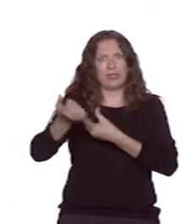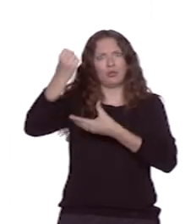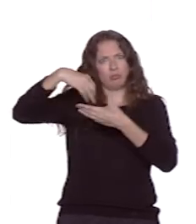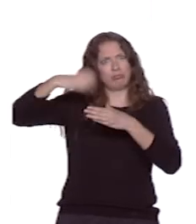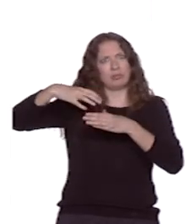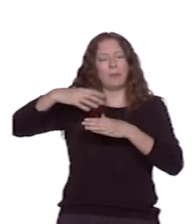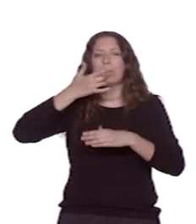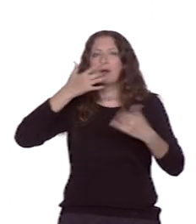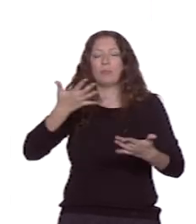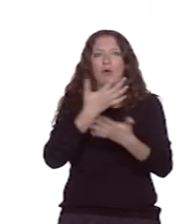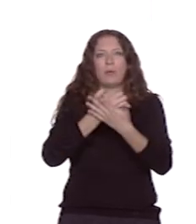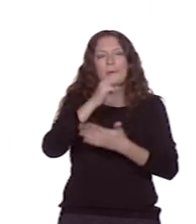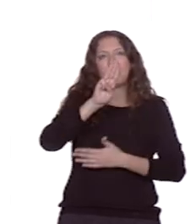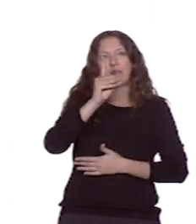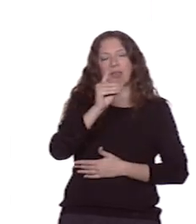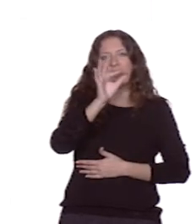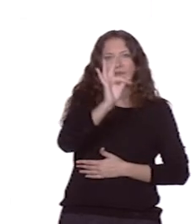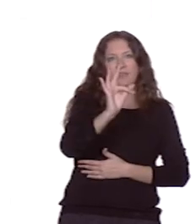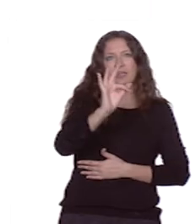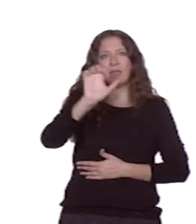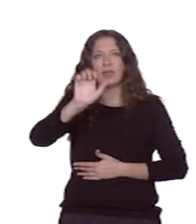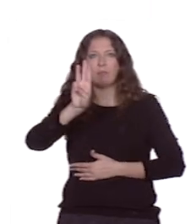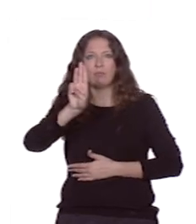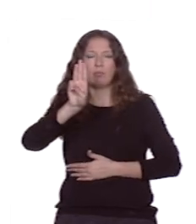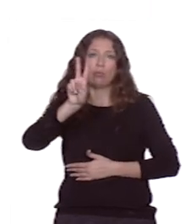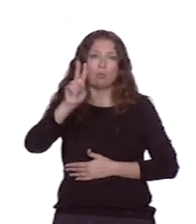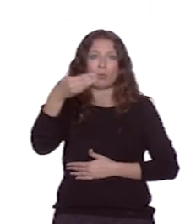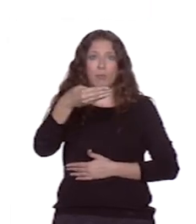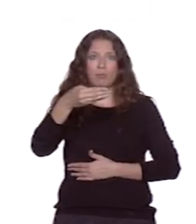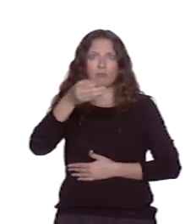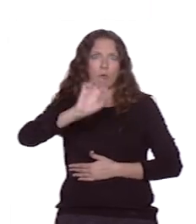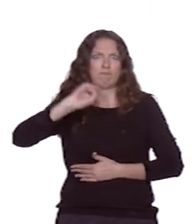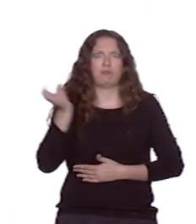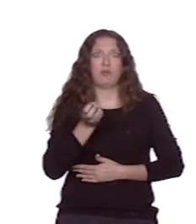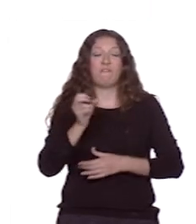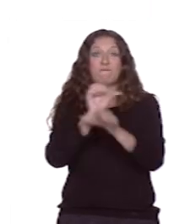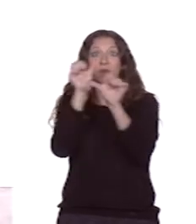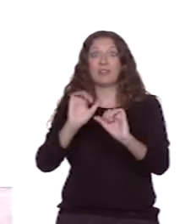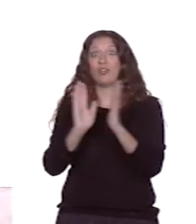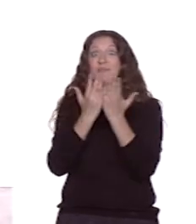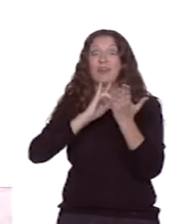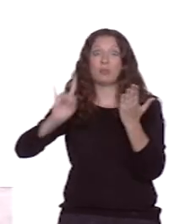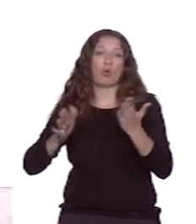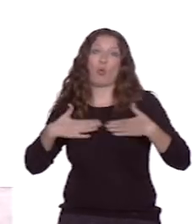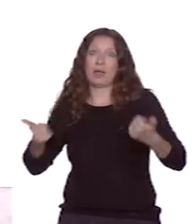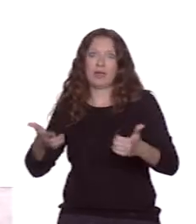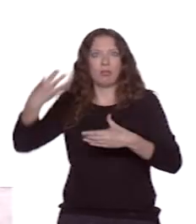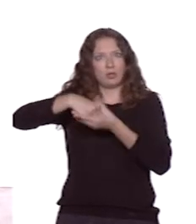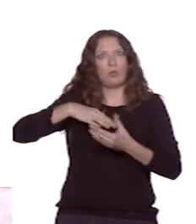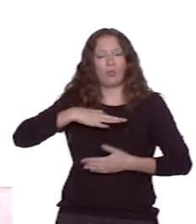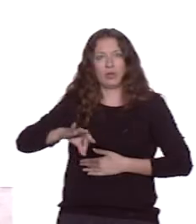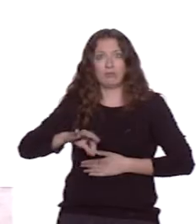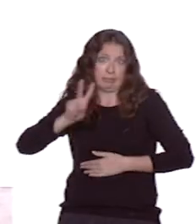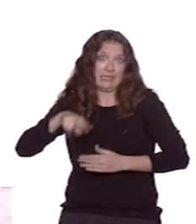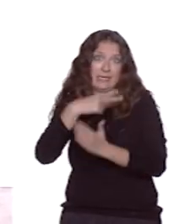PDF, EPUB, etc., cualquier formato de libro electrónico. Es un lector. La